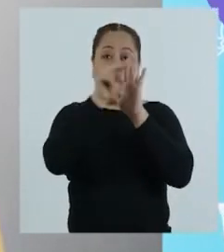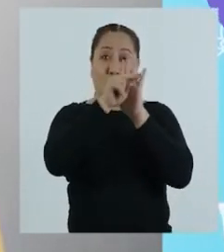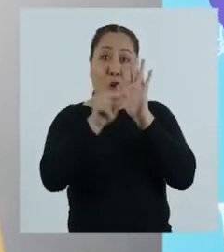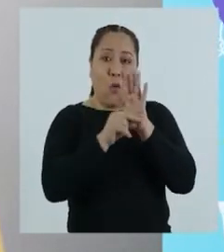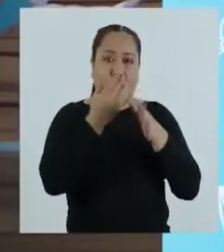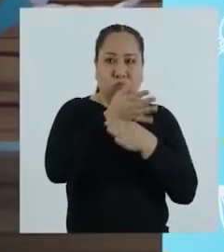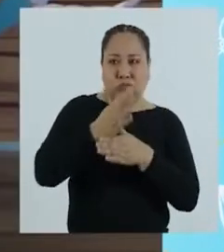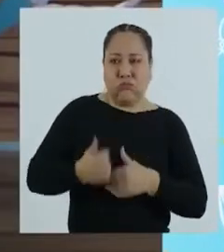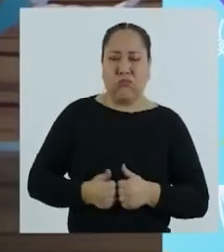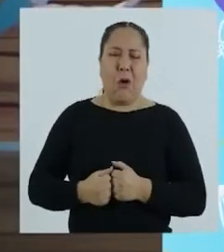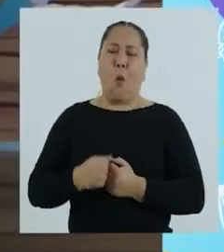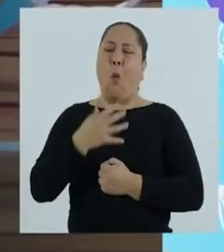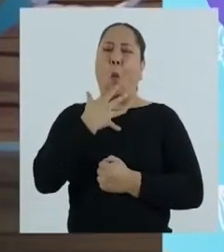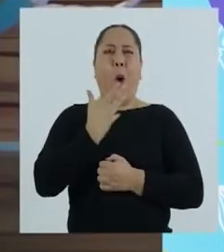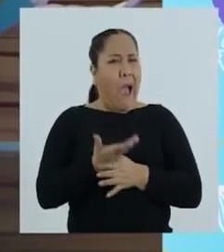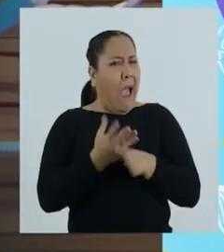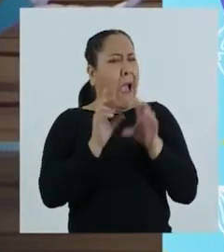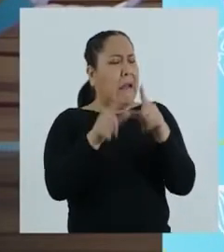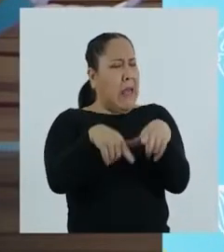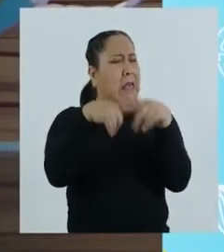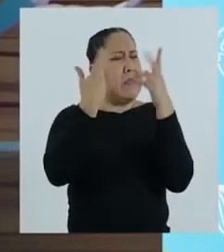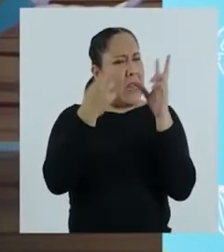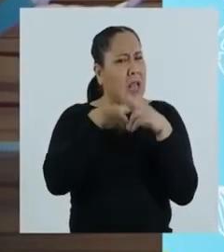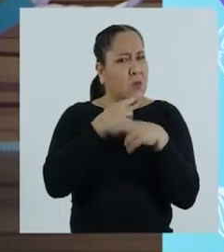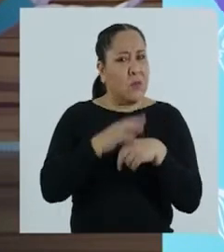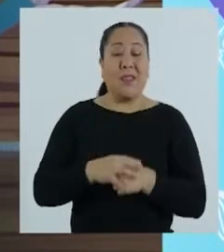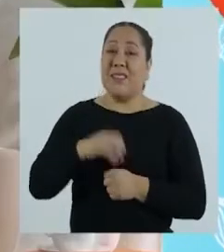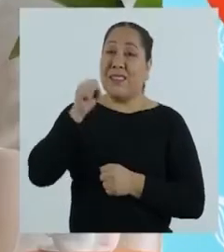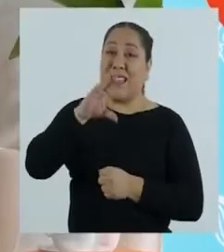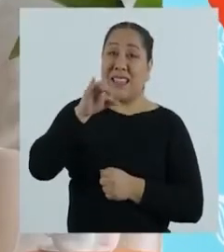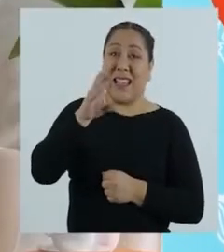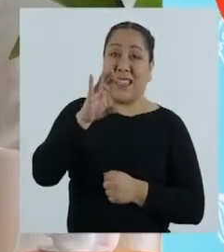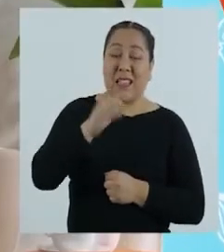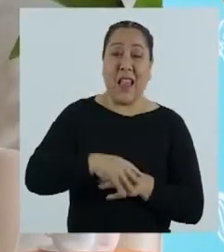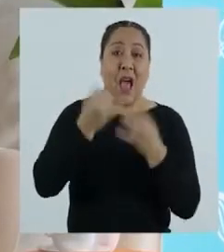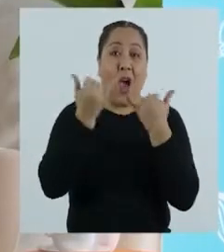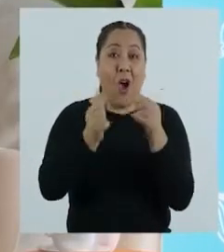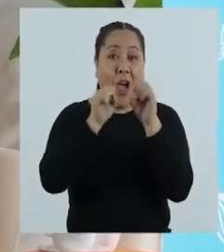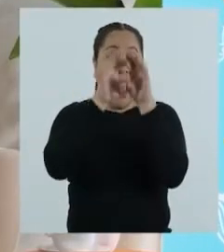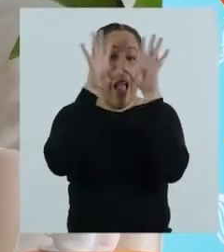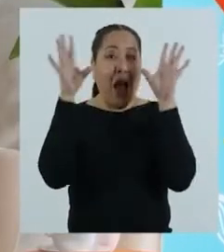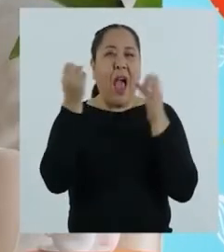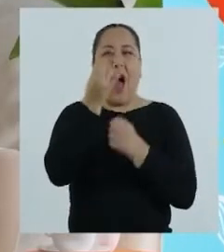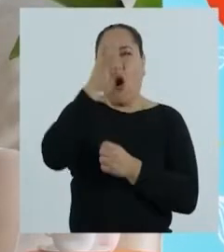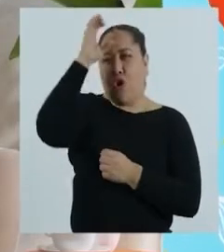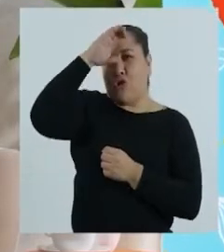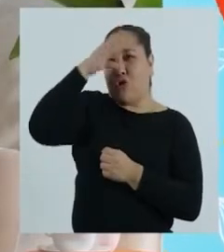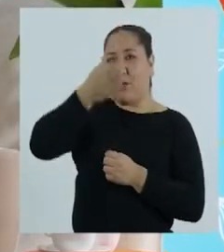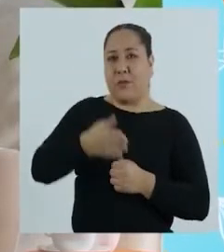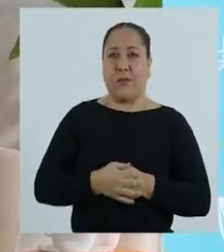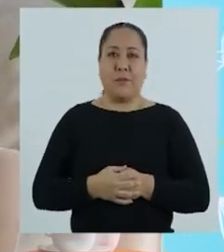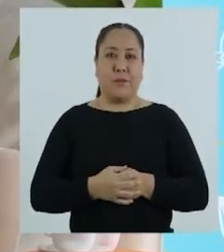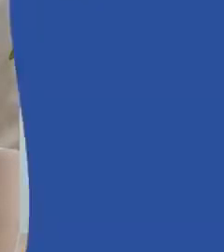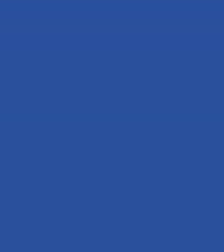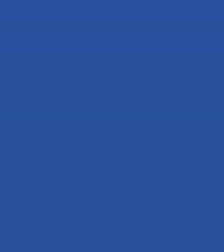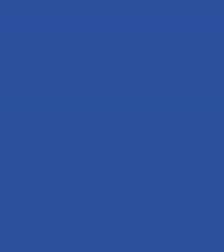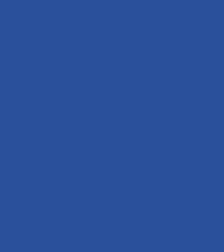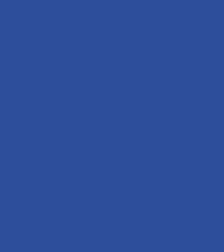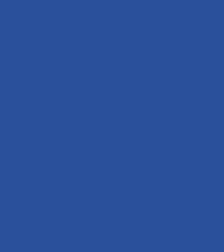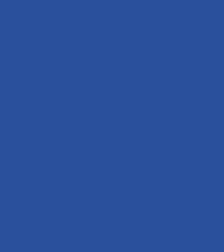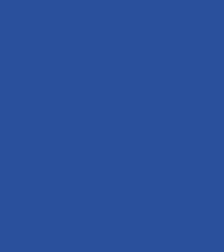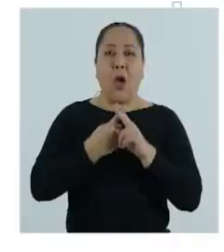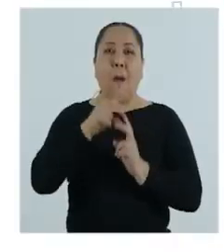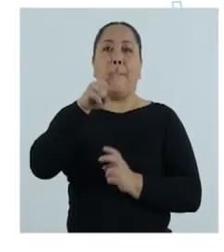convivencia. ¡Guau! ¡Qué grandes respuestas! Sí, Cecina, ahora aclararemos algunos conceptos.